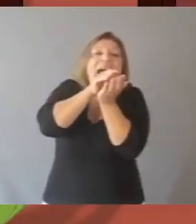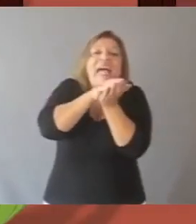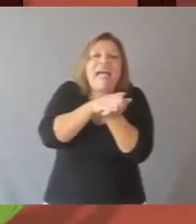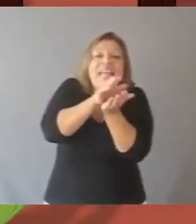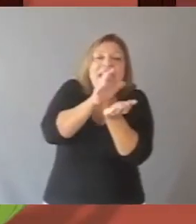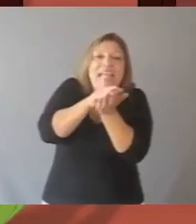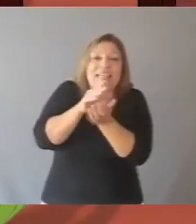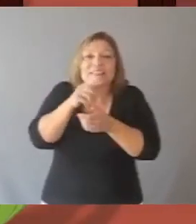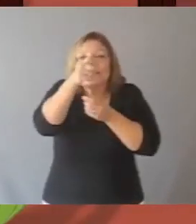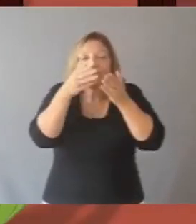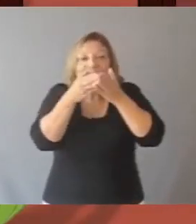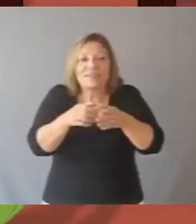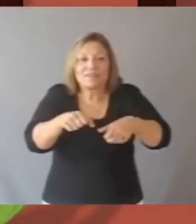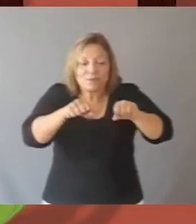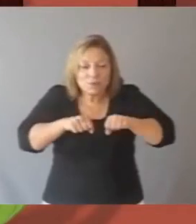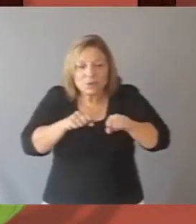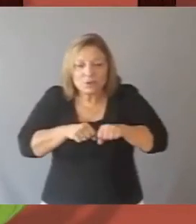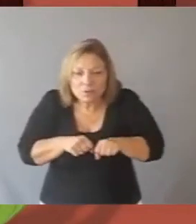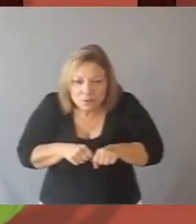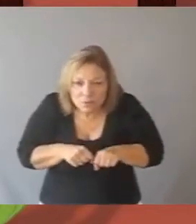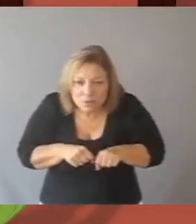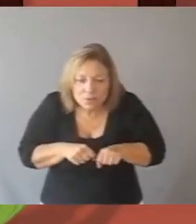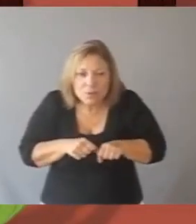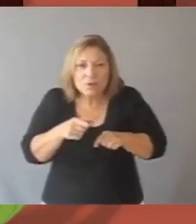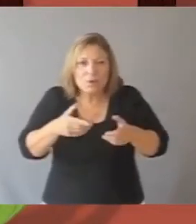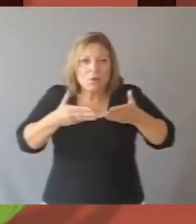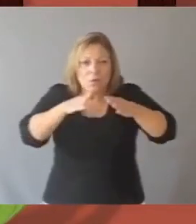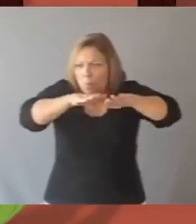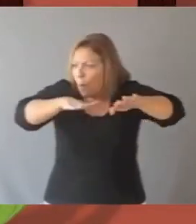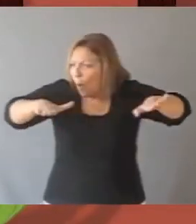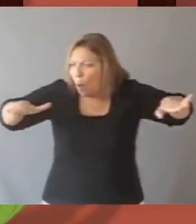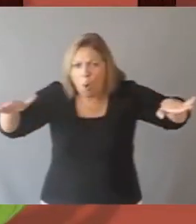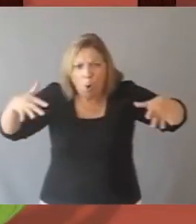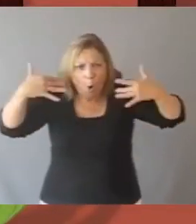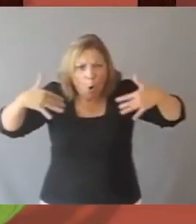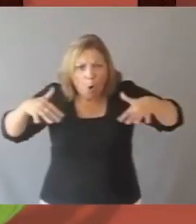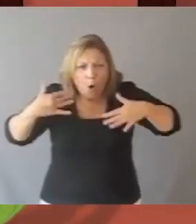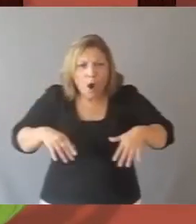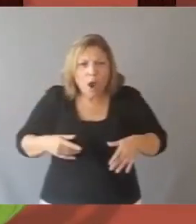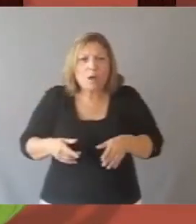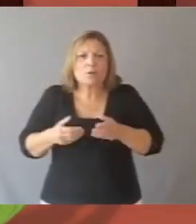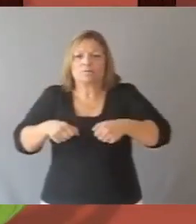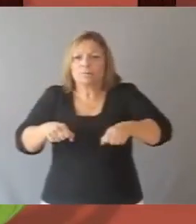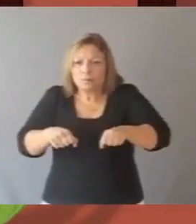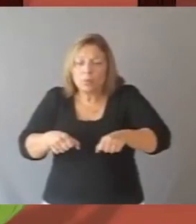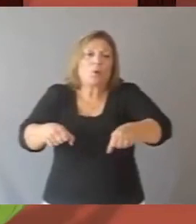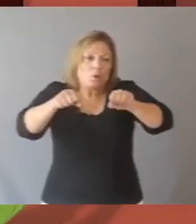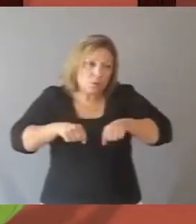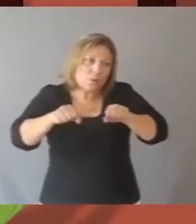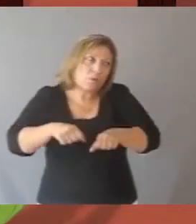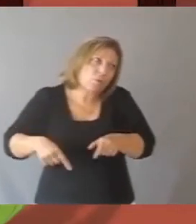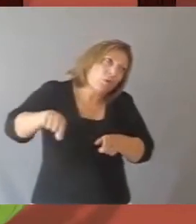chasco que se había llevado el vapor. El bote se acercó, vio el formidable dique que habían levantado los yacarés y se volvió al vapor.